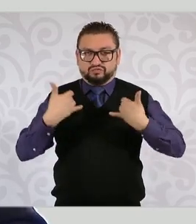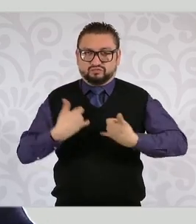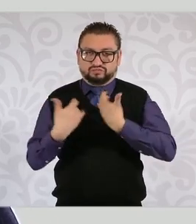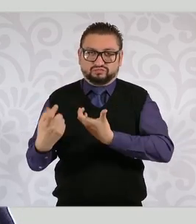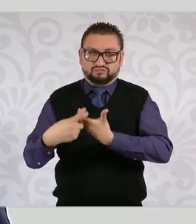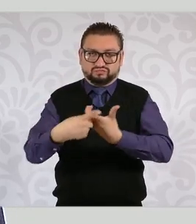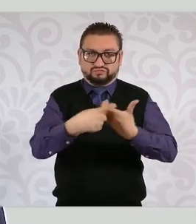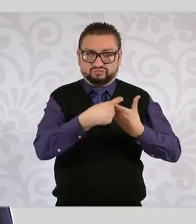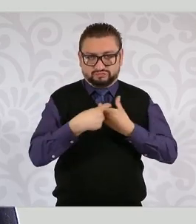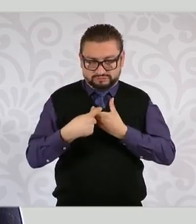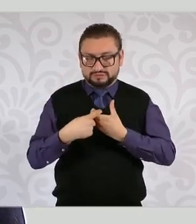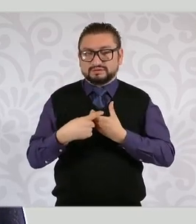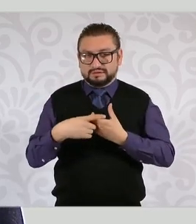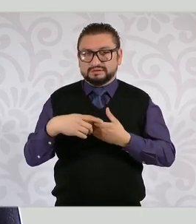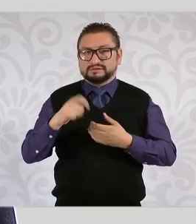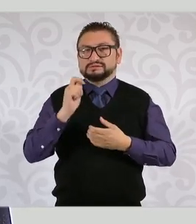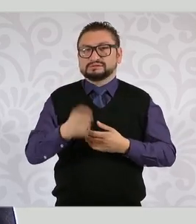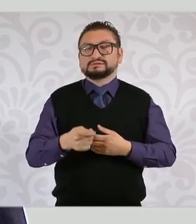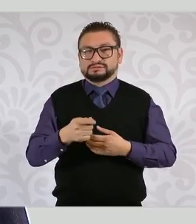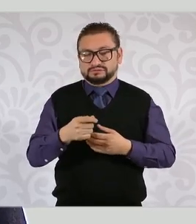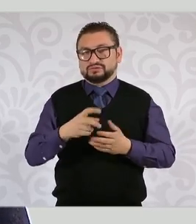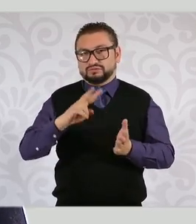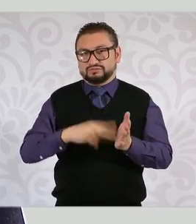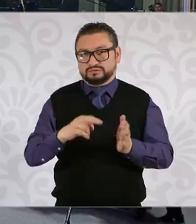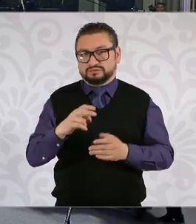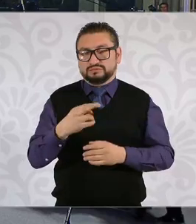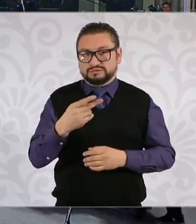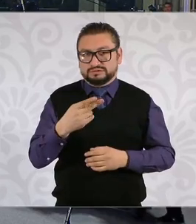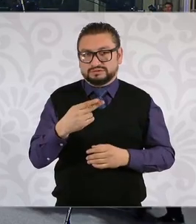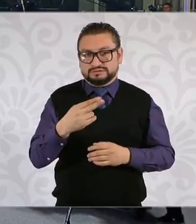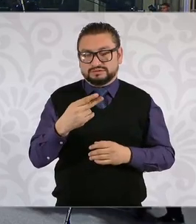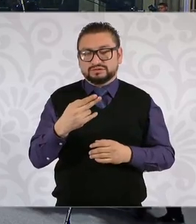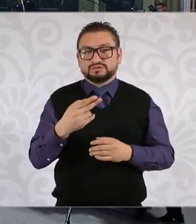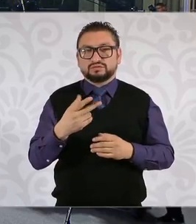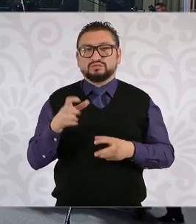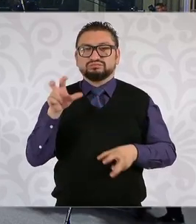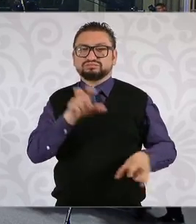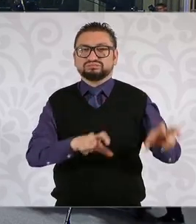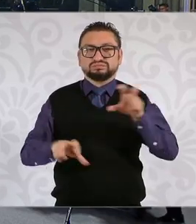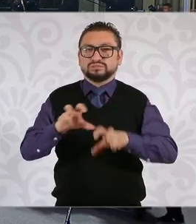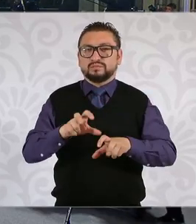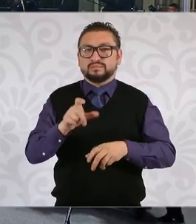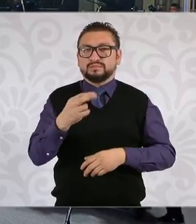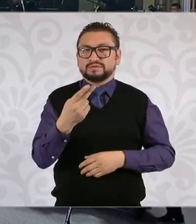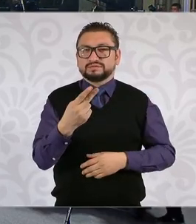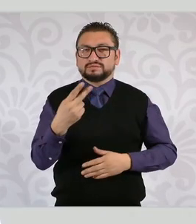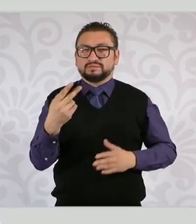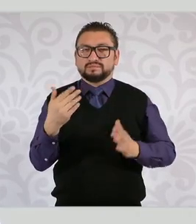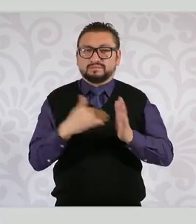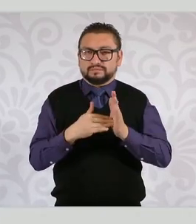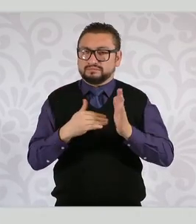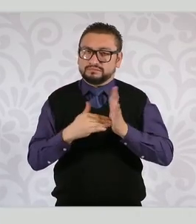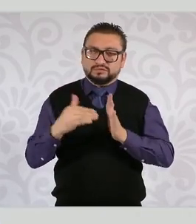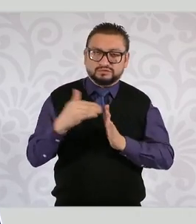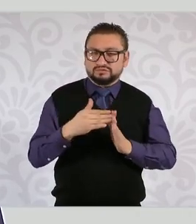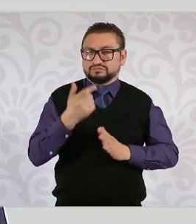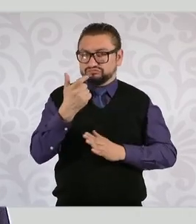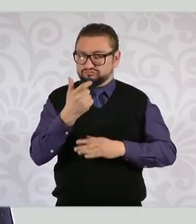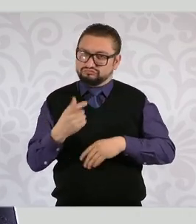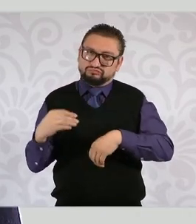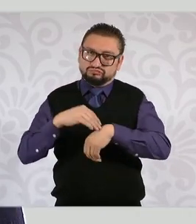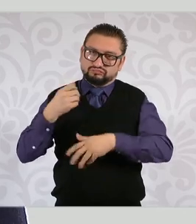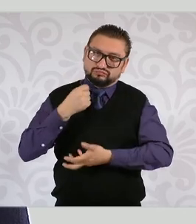beneficiarias. Esto va a representar en el año 2025 una inversión de 25 mil millones de pesos en este